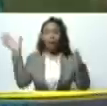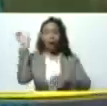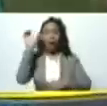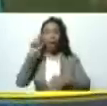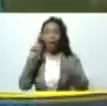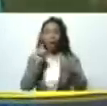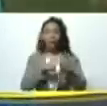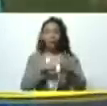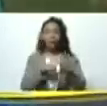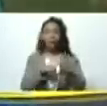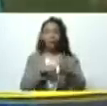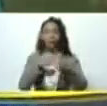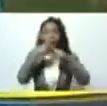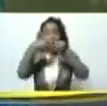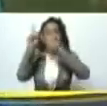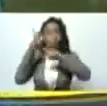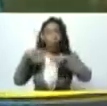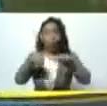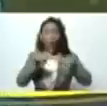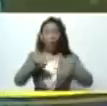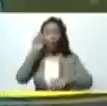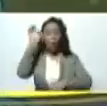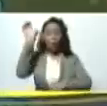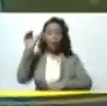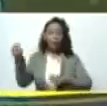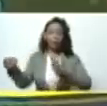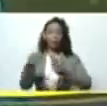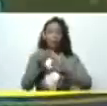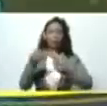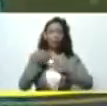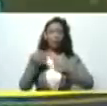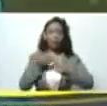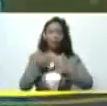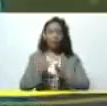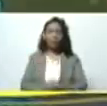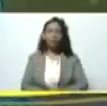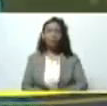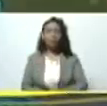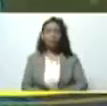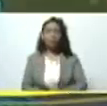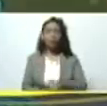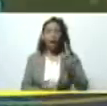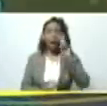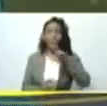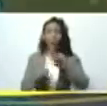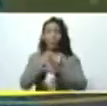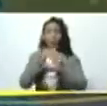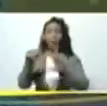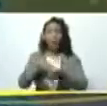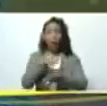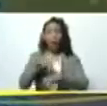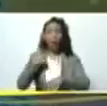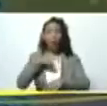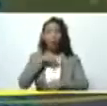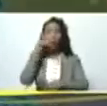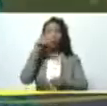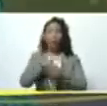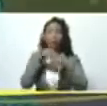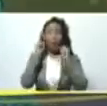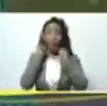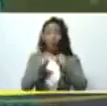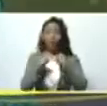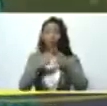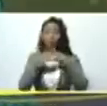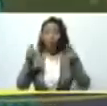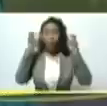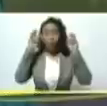entre otros lugares del país que tuvieron afectaciones ahí tuvimos más de media hora y de aquí nos hemos metido duro con